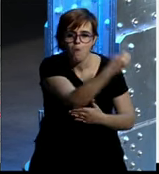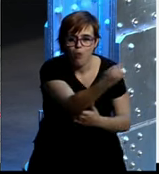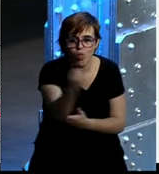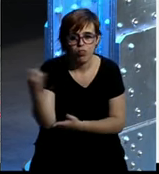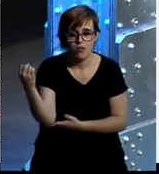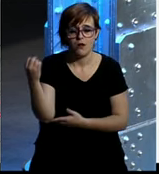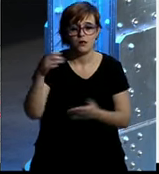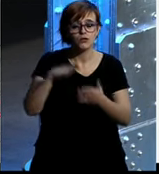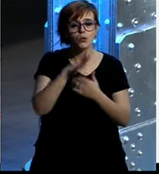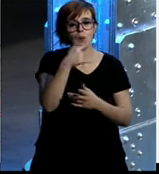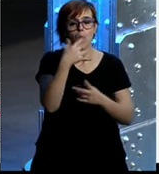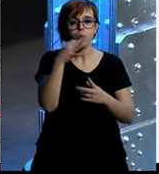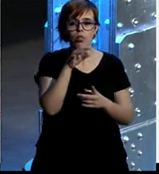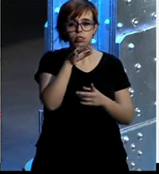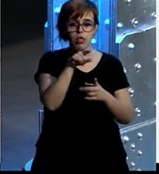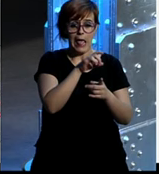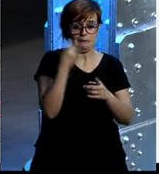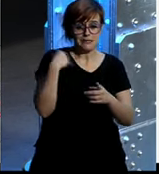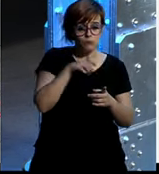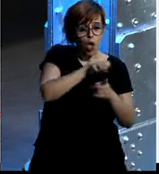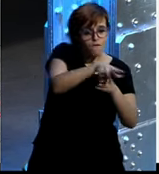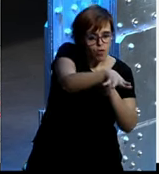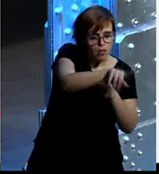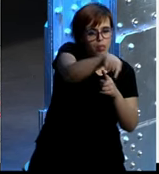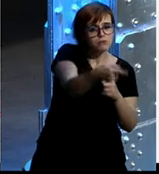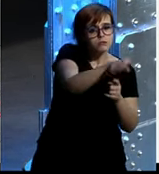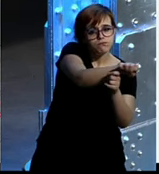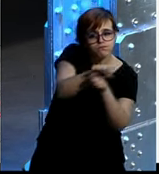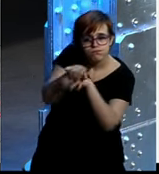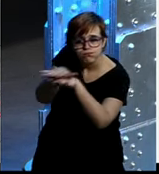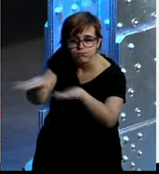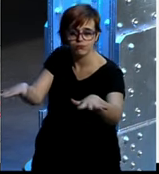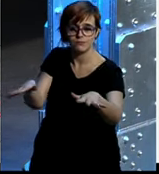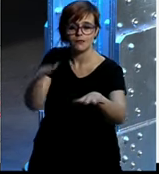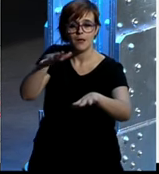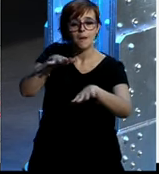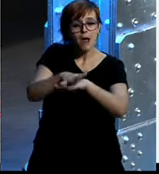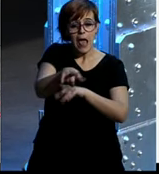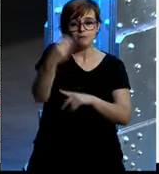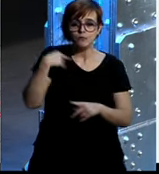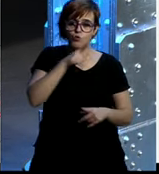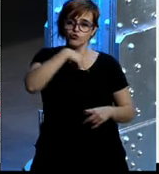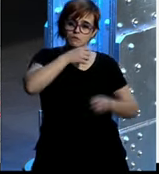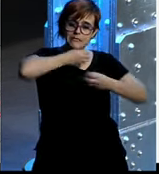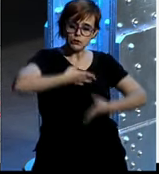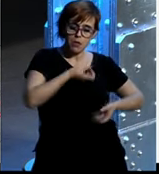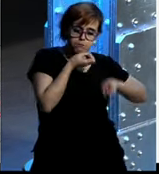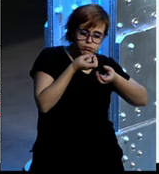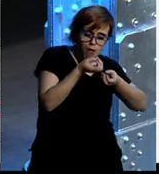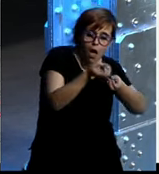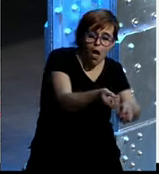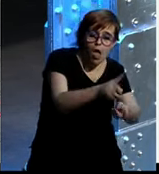el poder que tienen los consumidores como influenciadores, bueno, pues muchos de ellos nos permite llegar directamente a ellos para poderles contar nuestras historias que se convierten también,